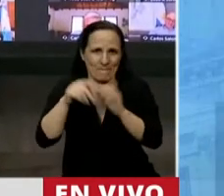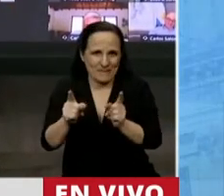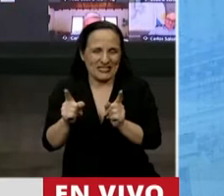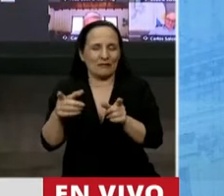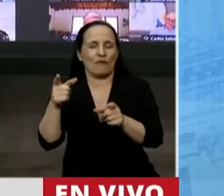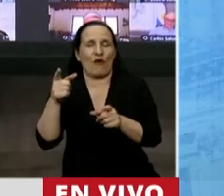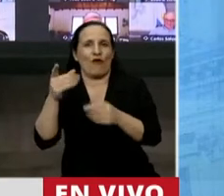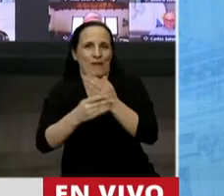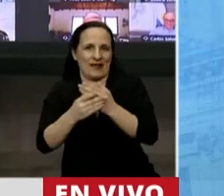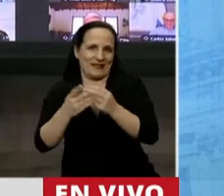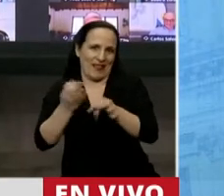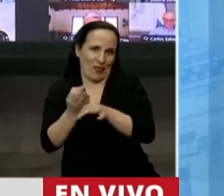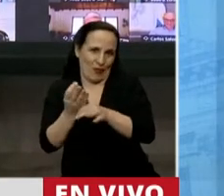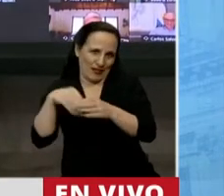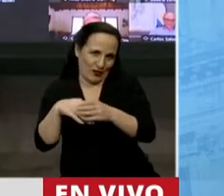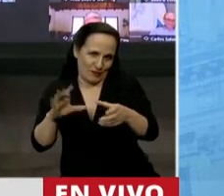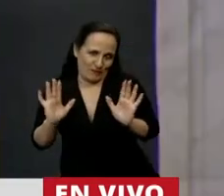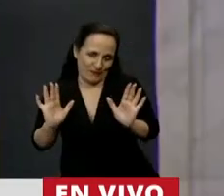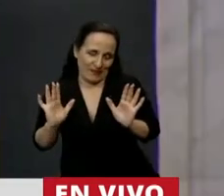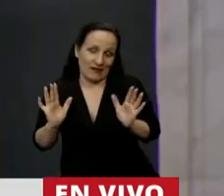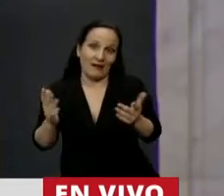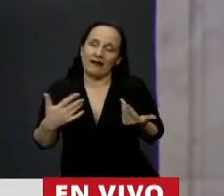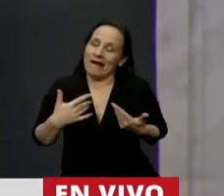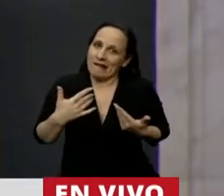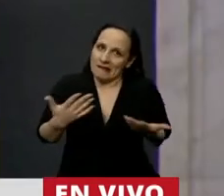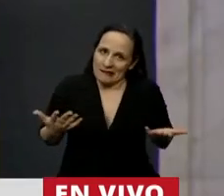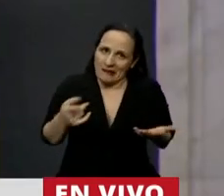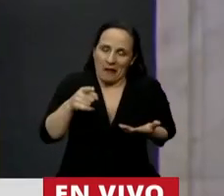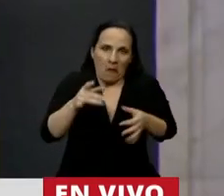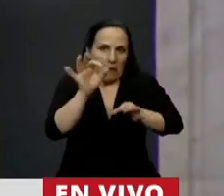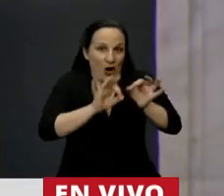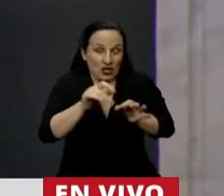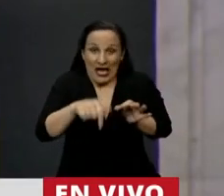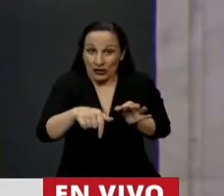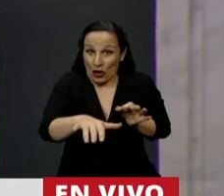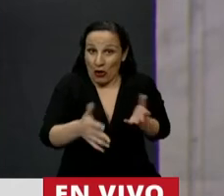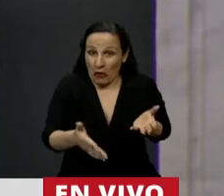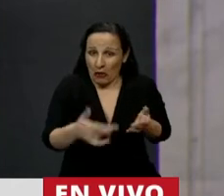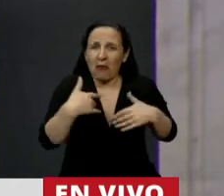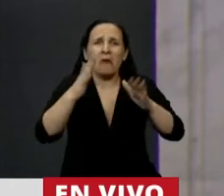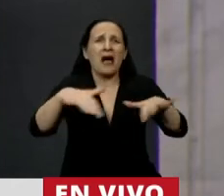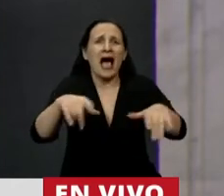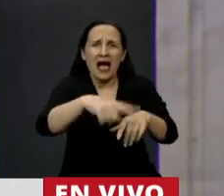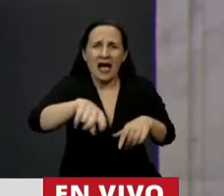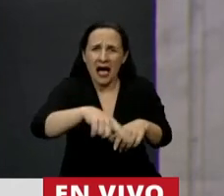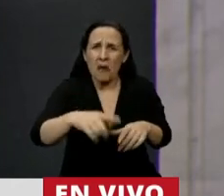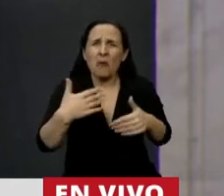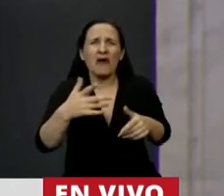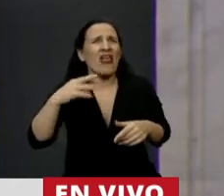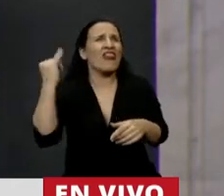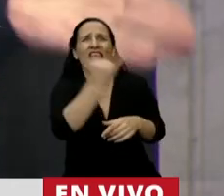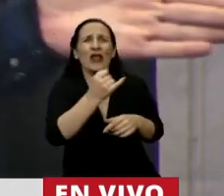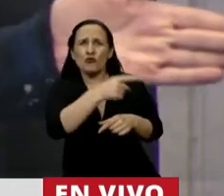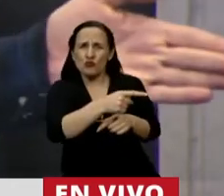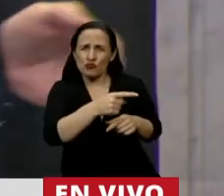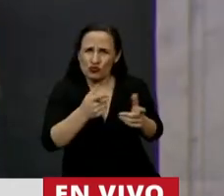Ministra de Educación de la Ciudad de Buenos Aires. Entonces, ni hablar de este proyecto, ¿no? Para que los estudiantes denuncien a los